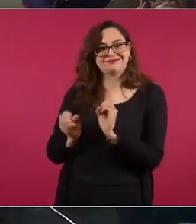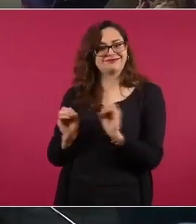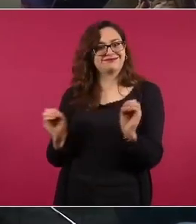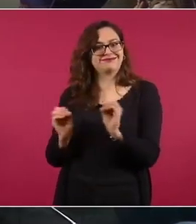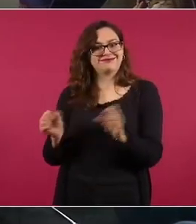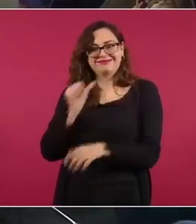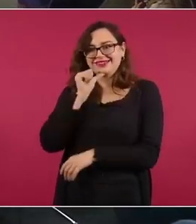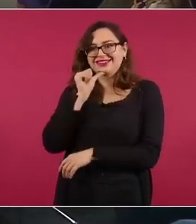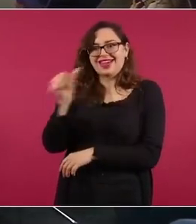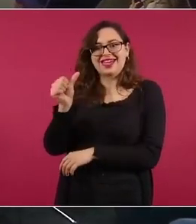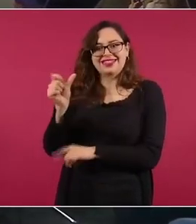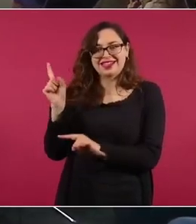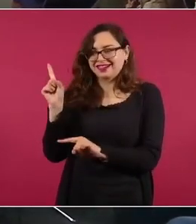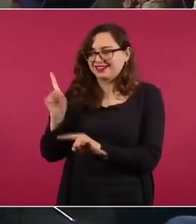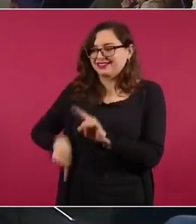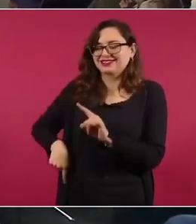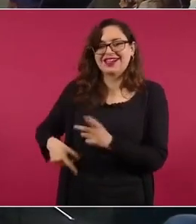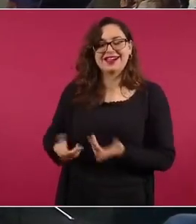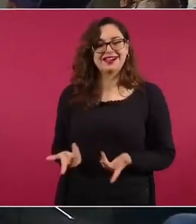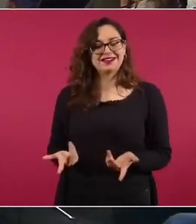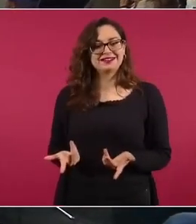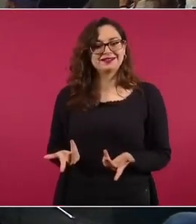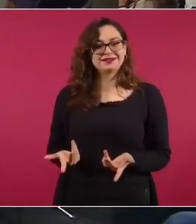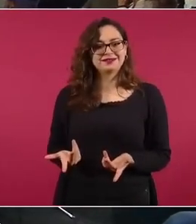al régimen opresor